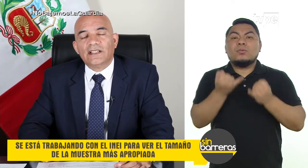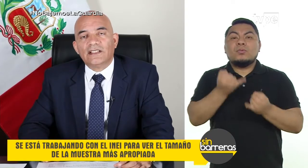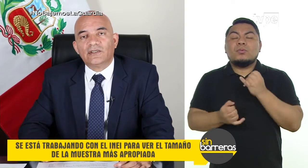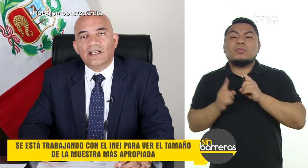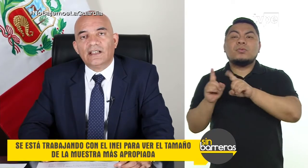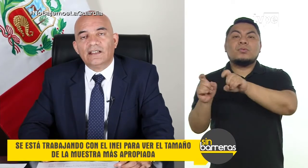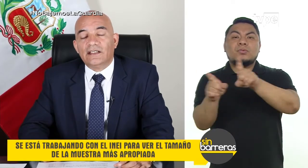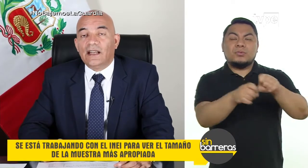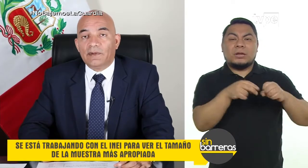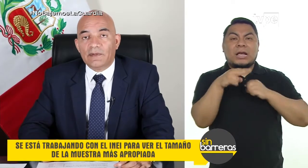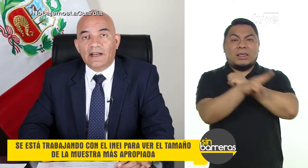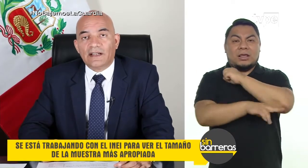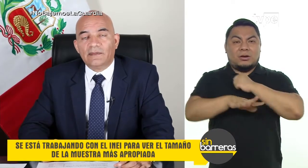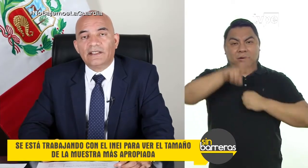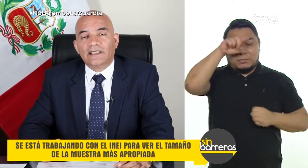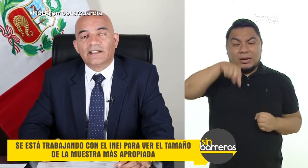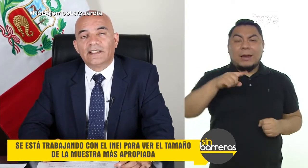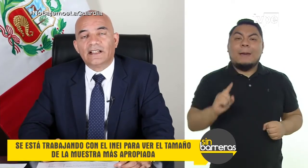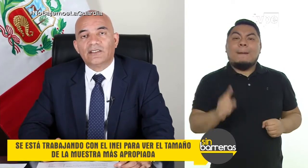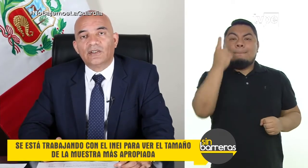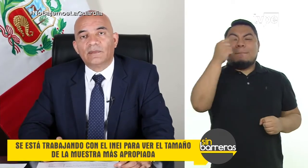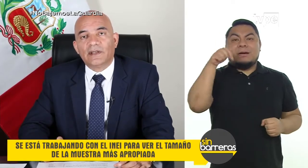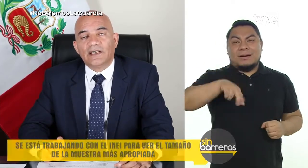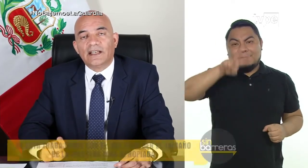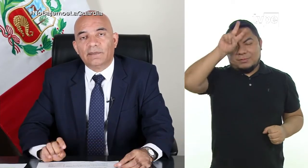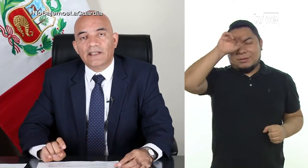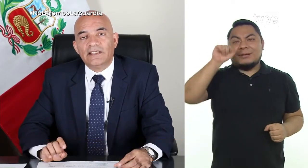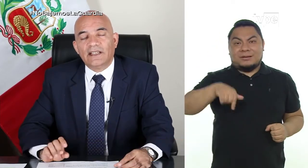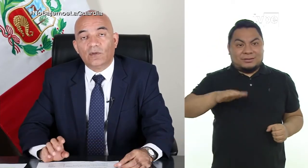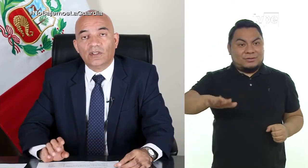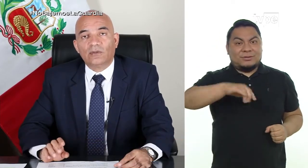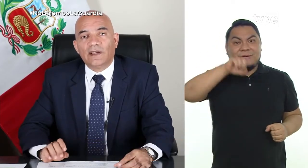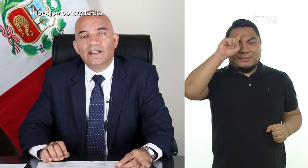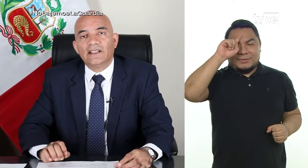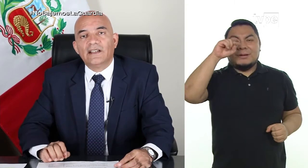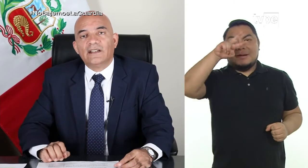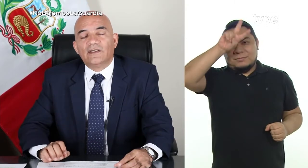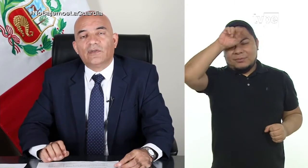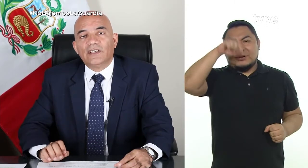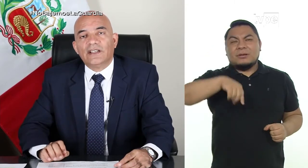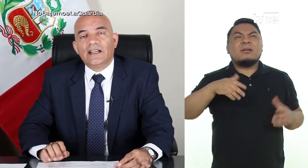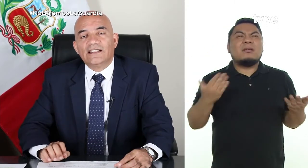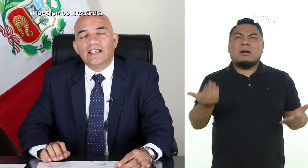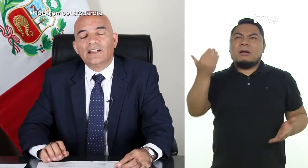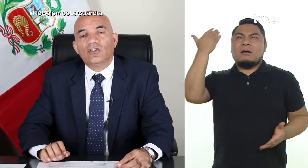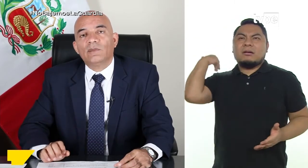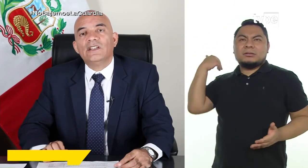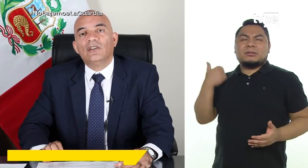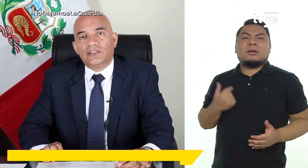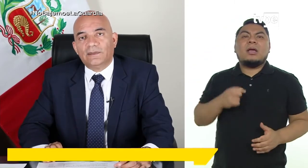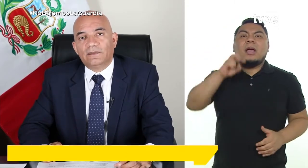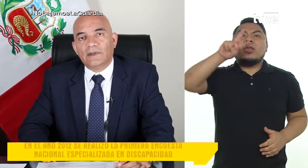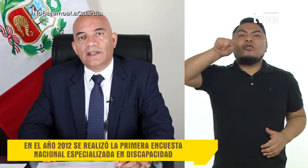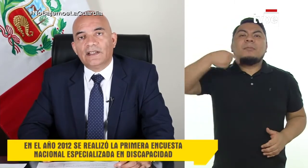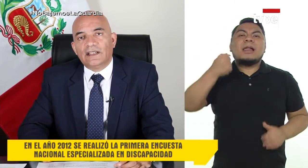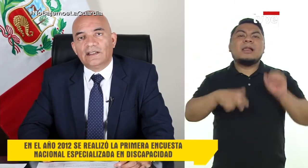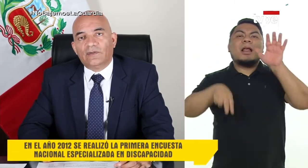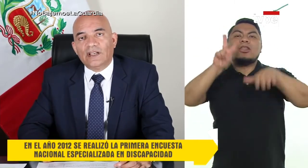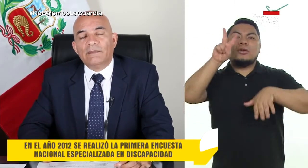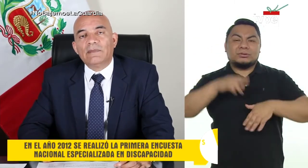encuesta nacional y la primera realmente que se realizó en nuestro país fue realizada en el año 2012.